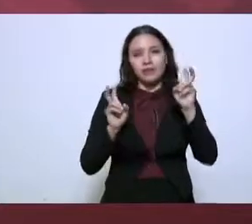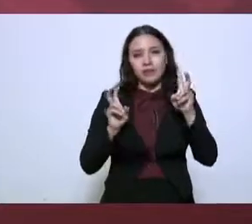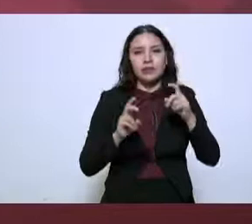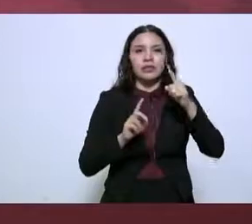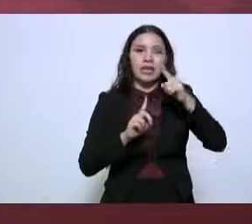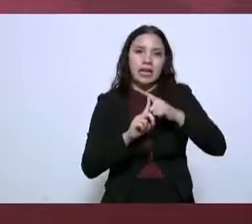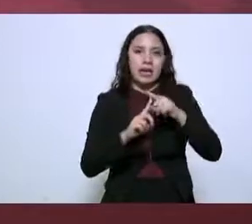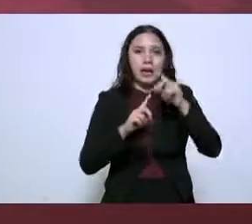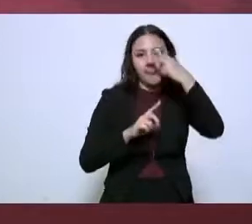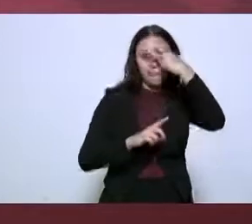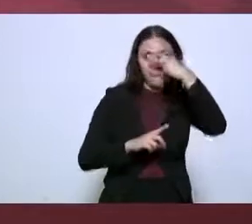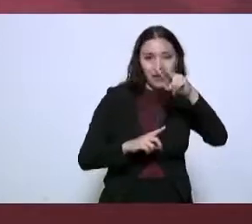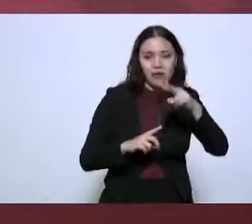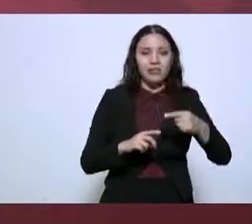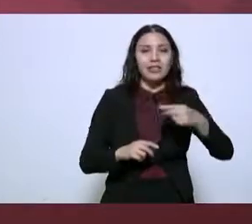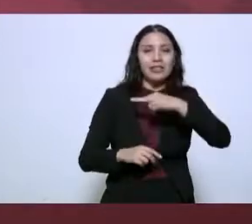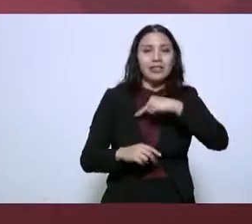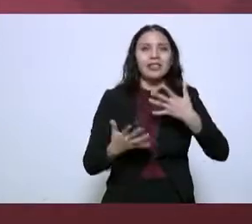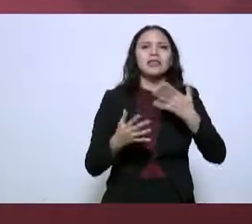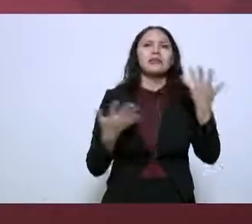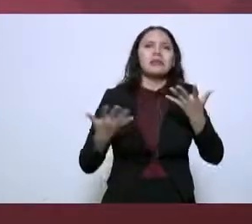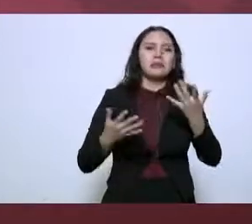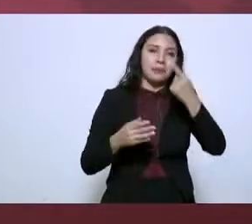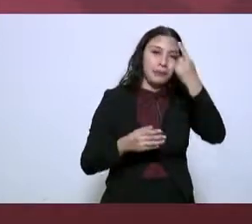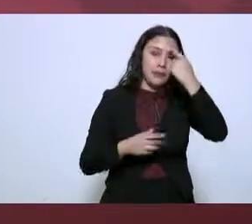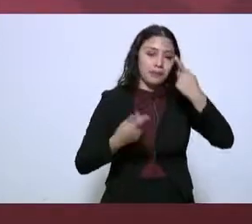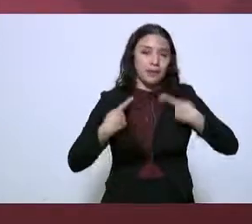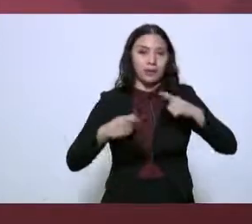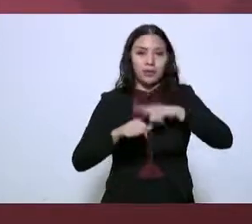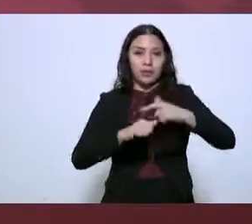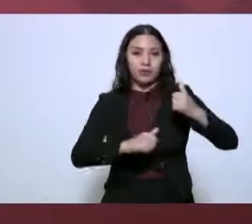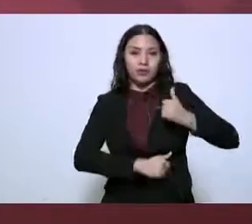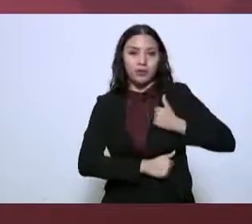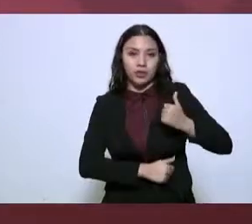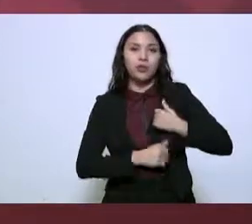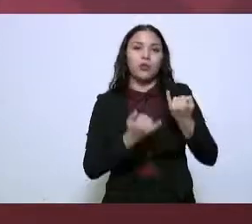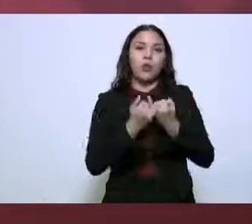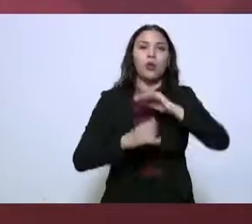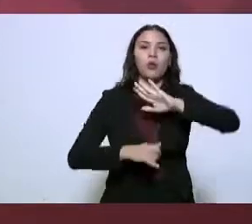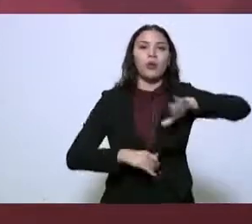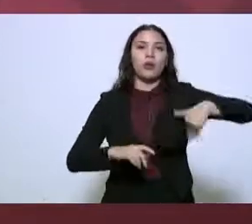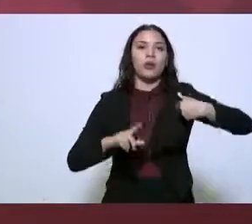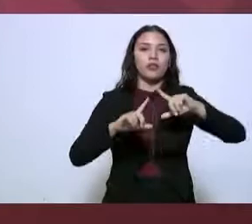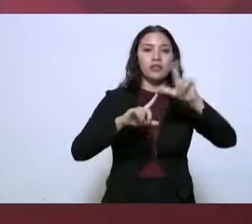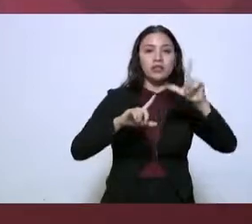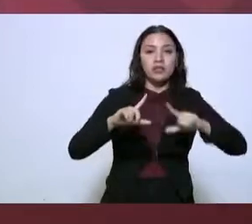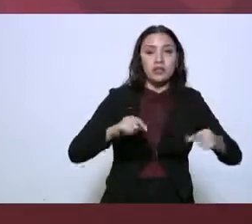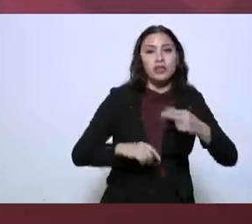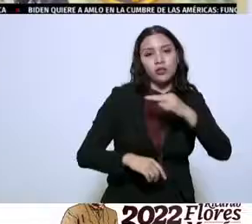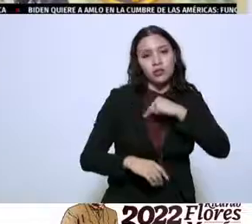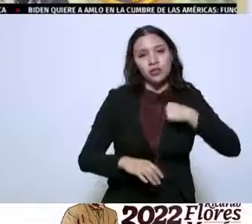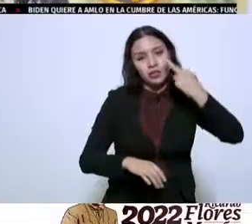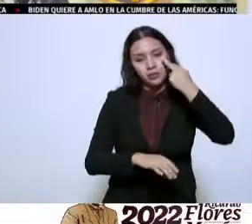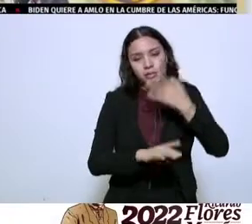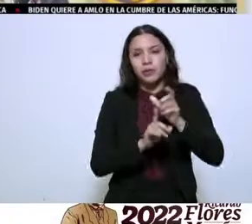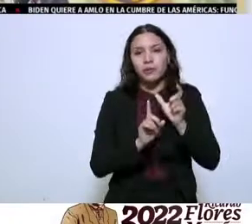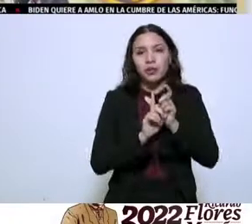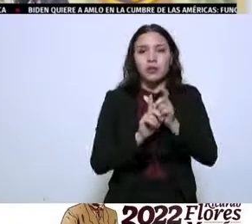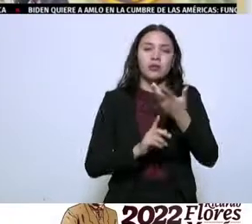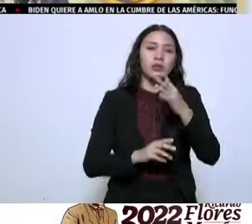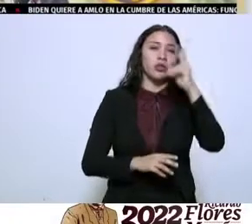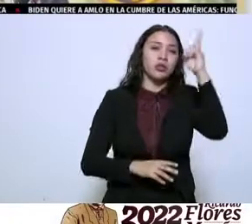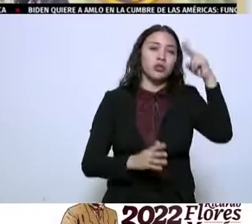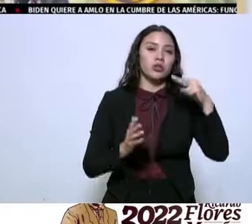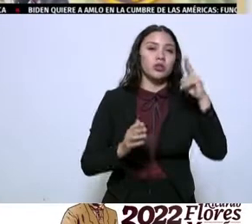fuerza de tarea se compone con elementos del Ejército y de la Guardia Nacional. Hemos empleado en los refuerzos 2 mil